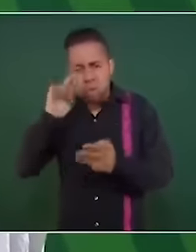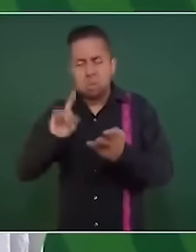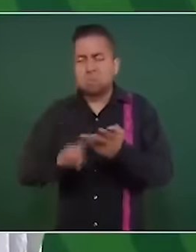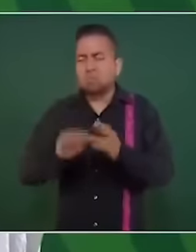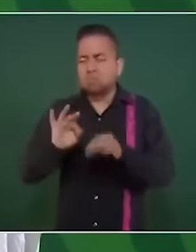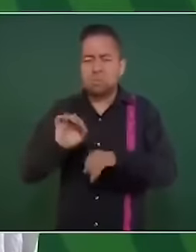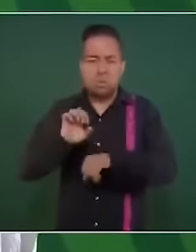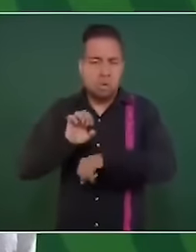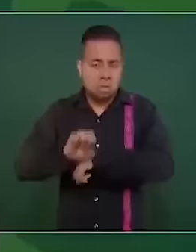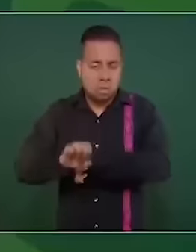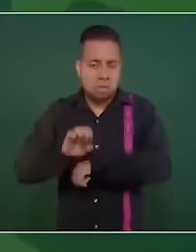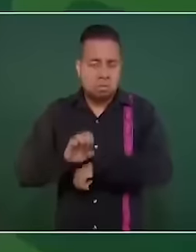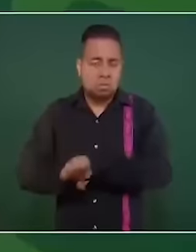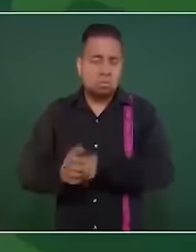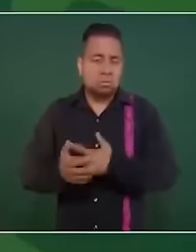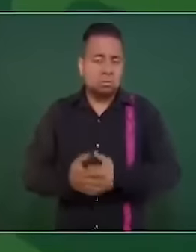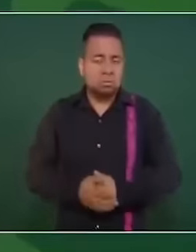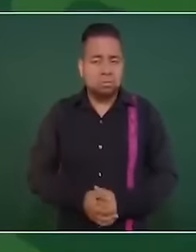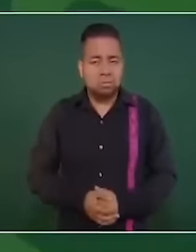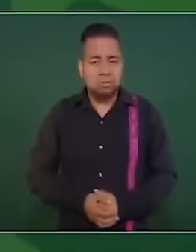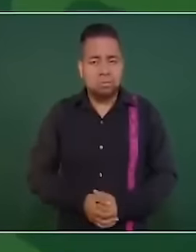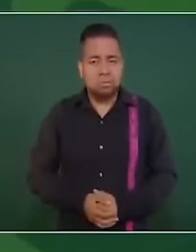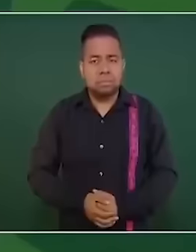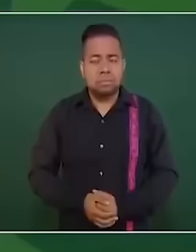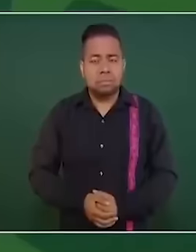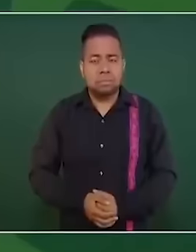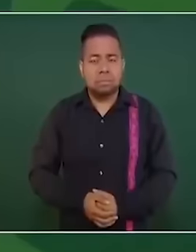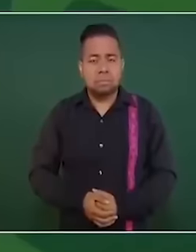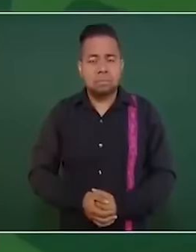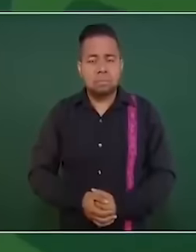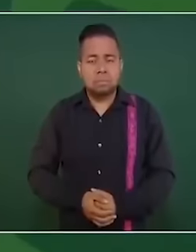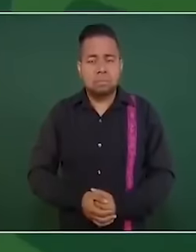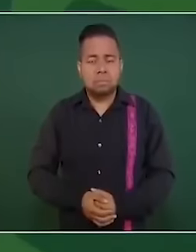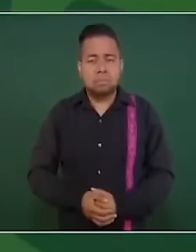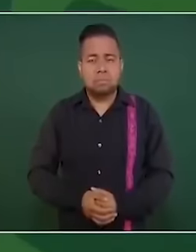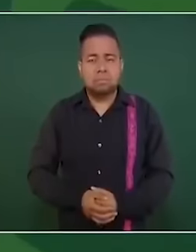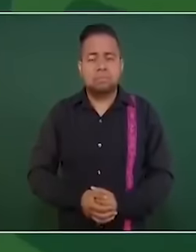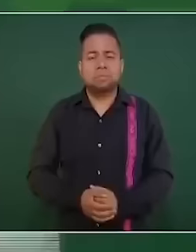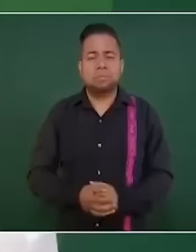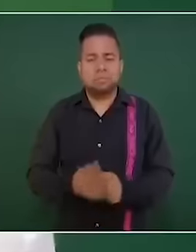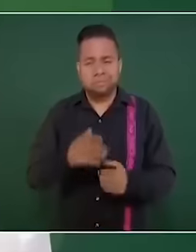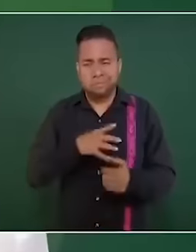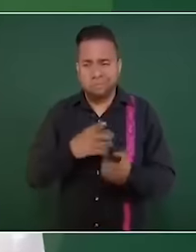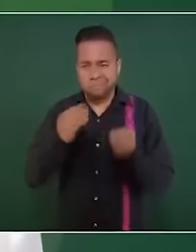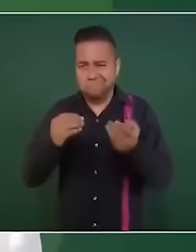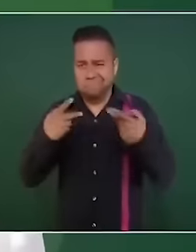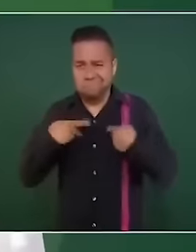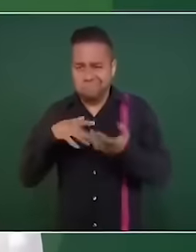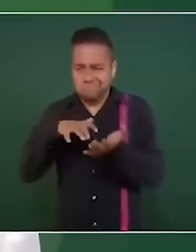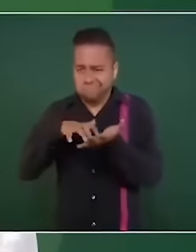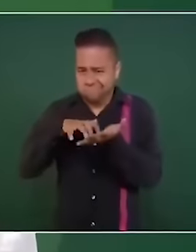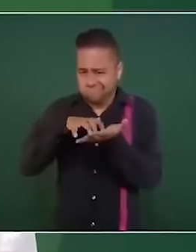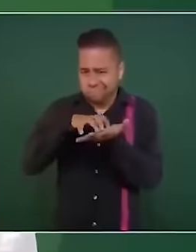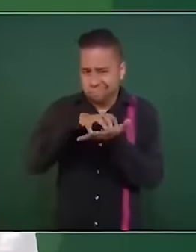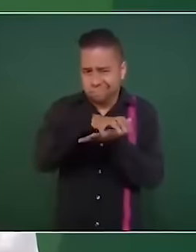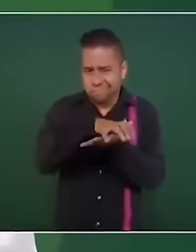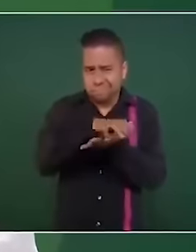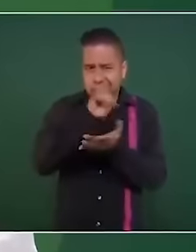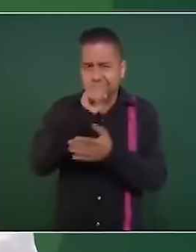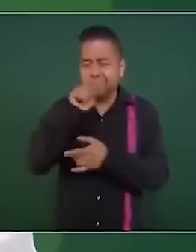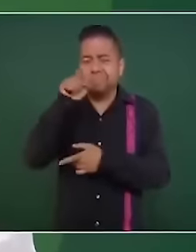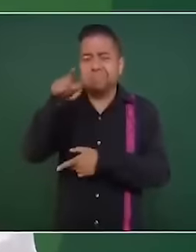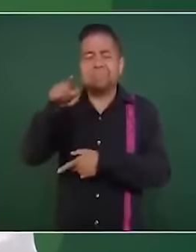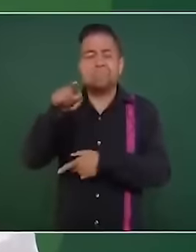ecuatorianos y creció el número y en Piedras